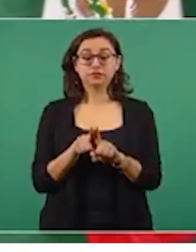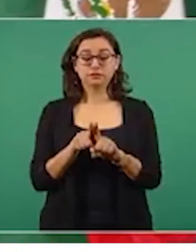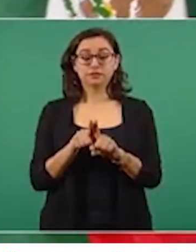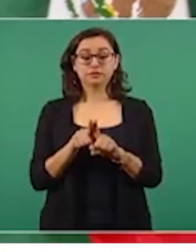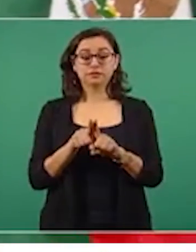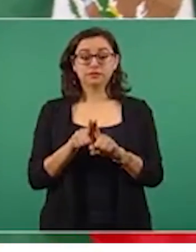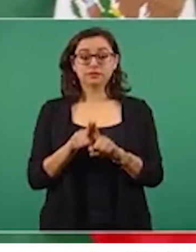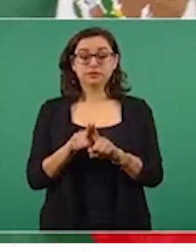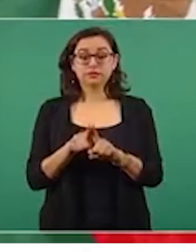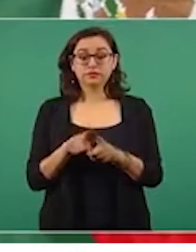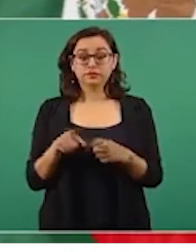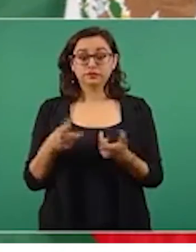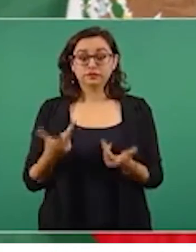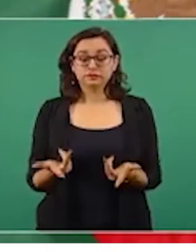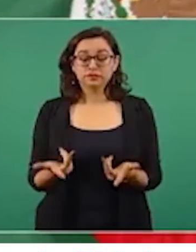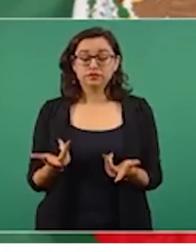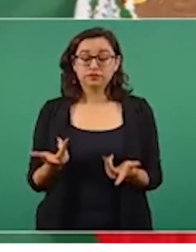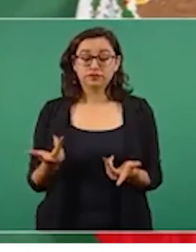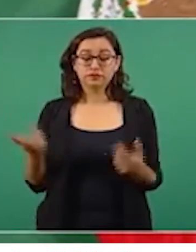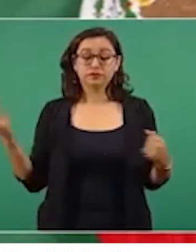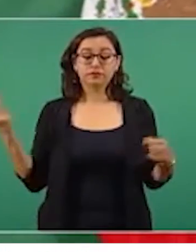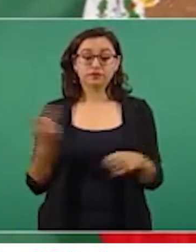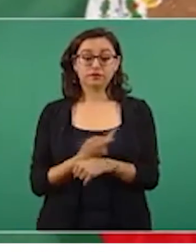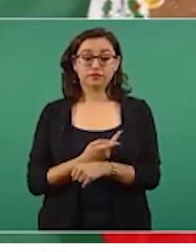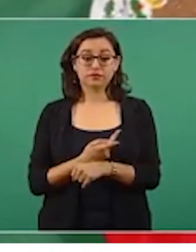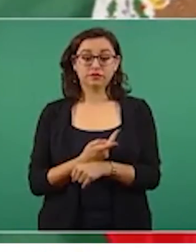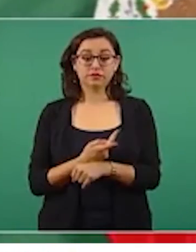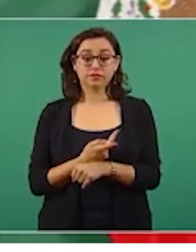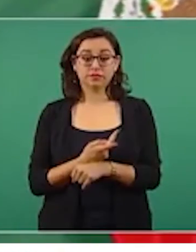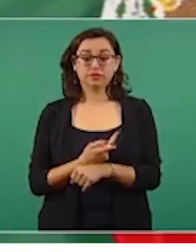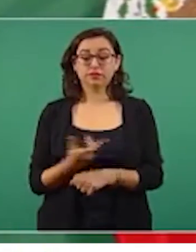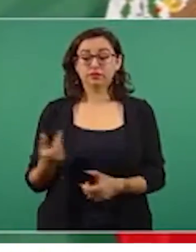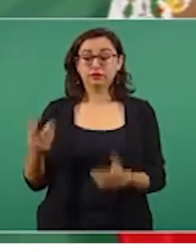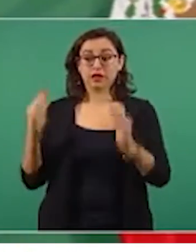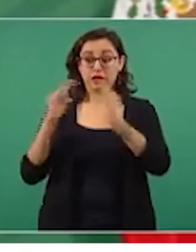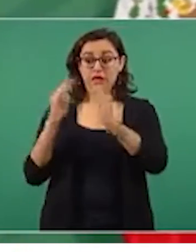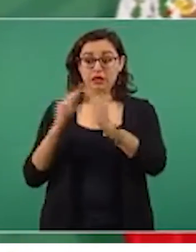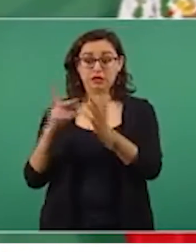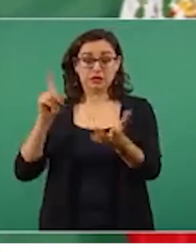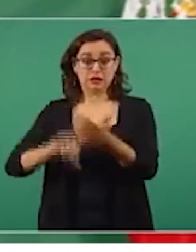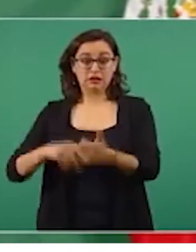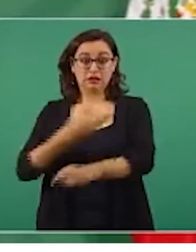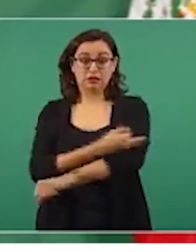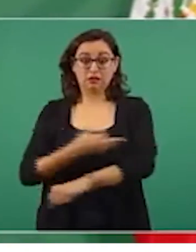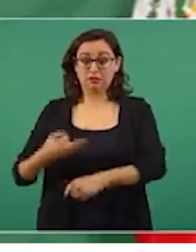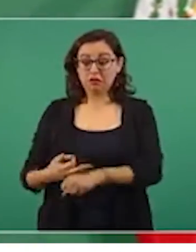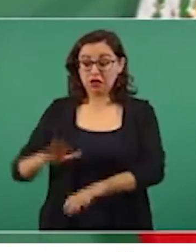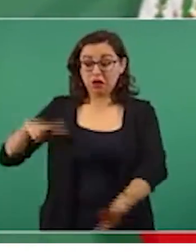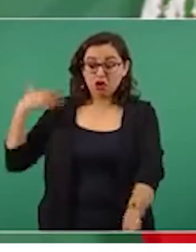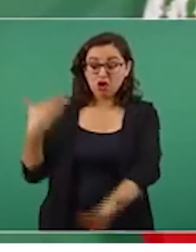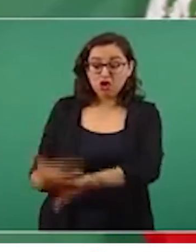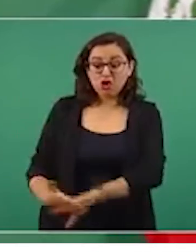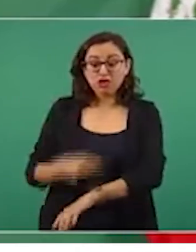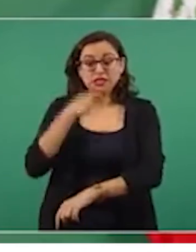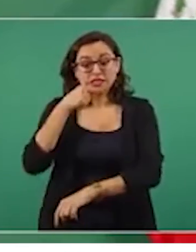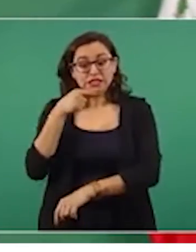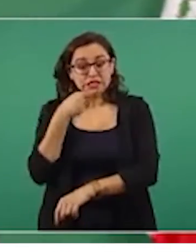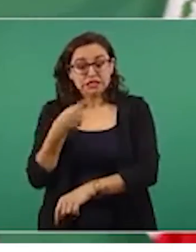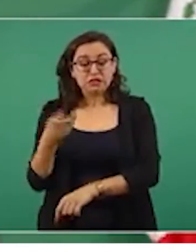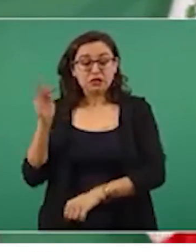en las familias, porque es también